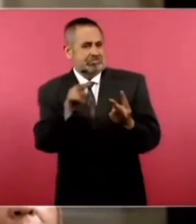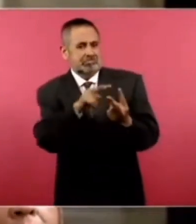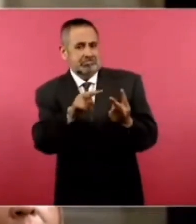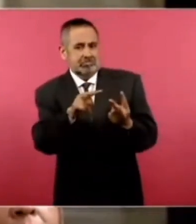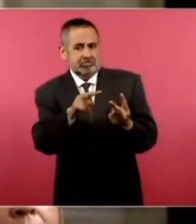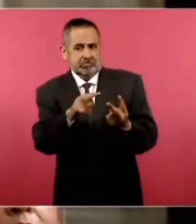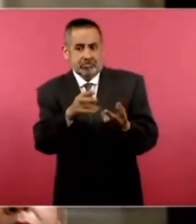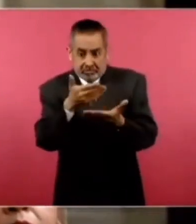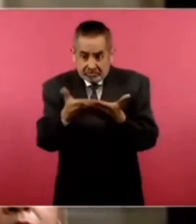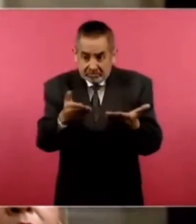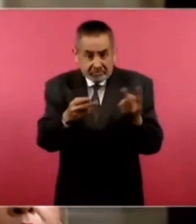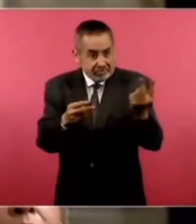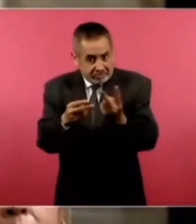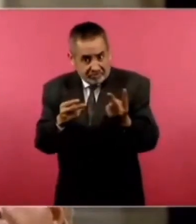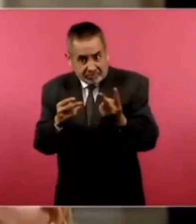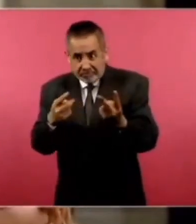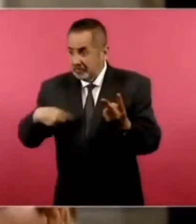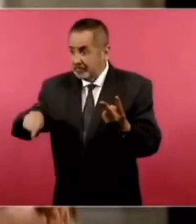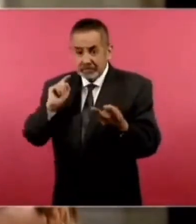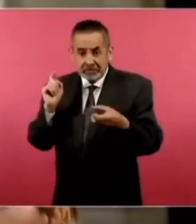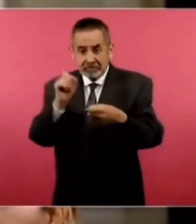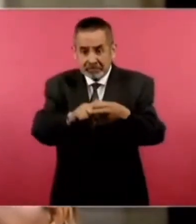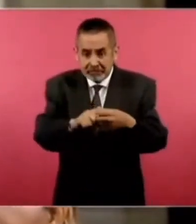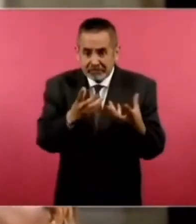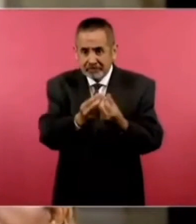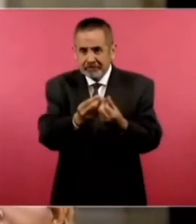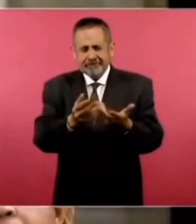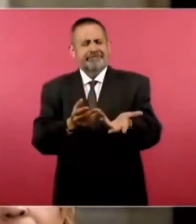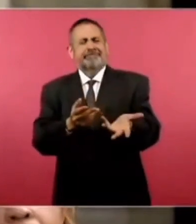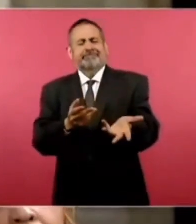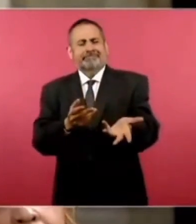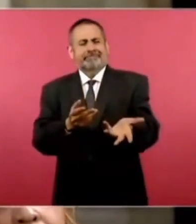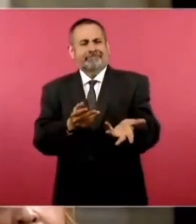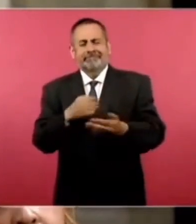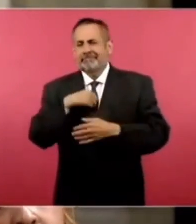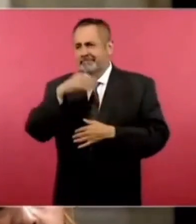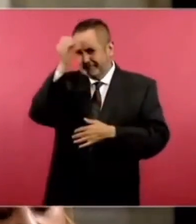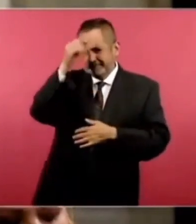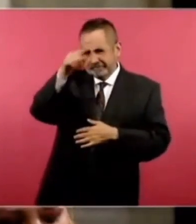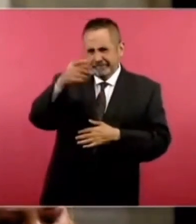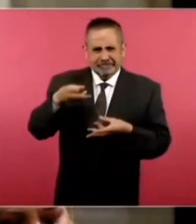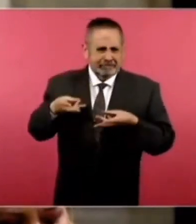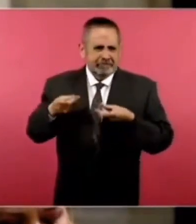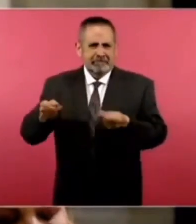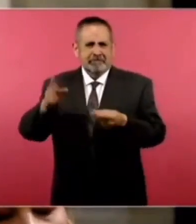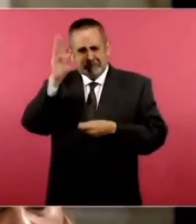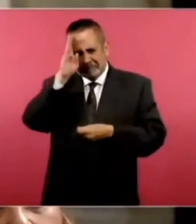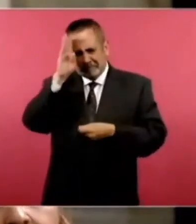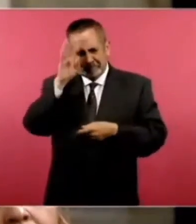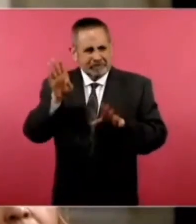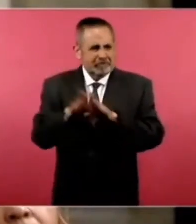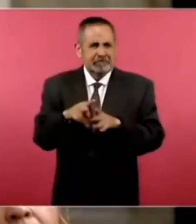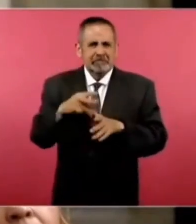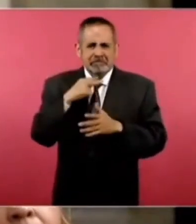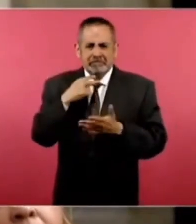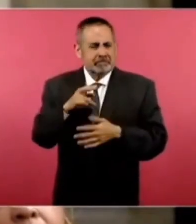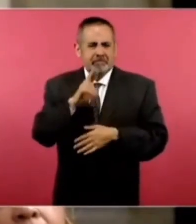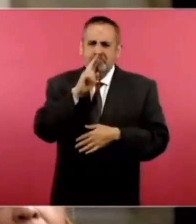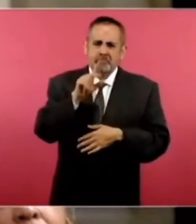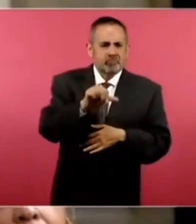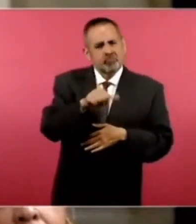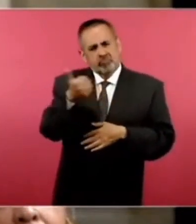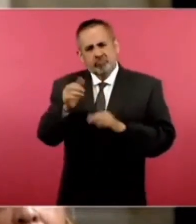¿qué opinión le merece si no es mucho el gasto o si no se podía ver otra